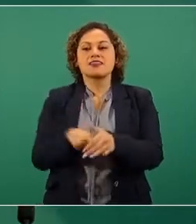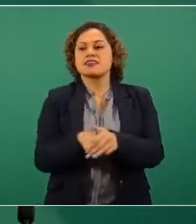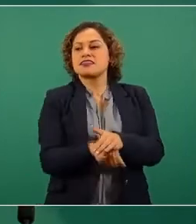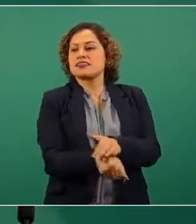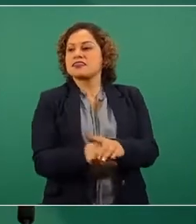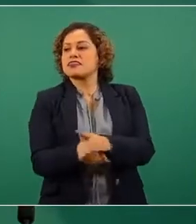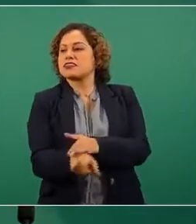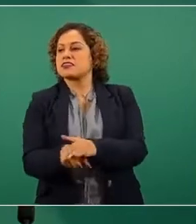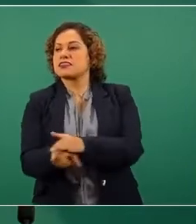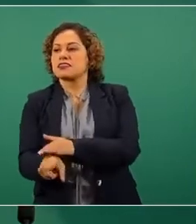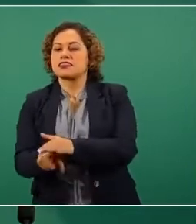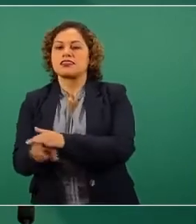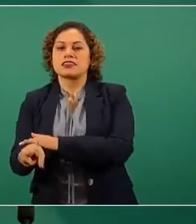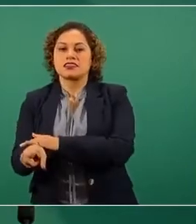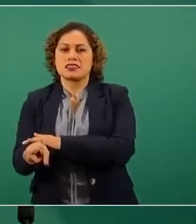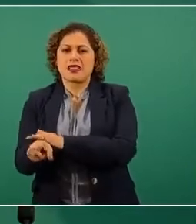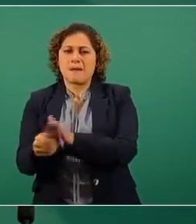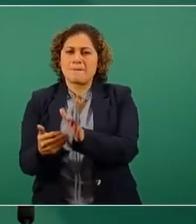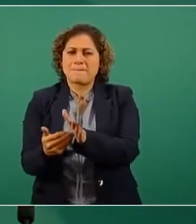diputados y a los regidores.